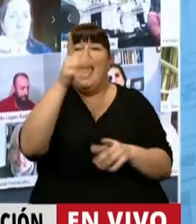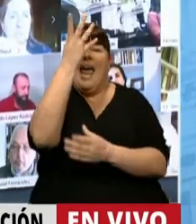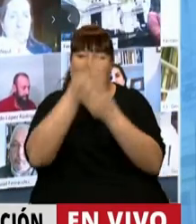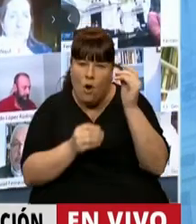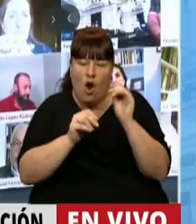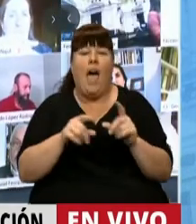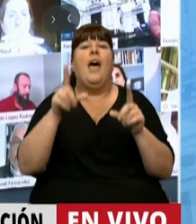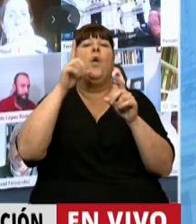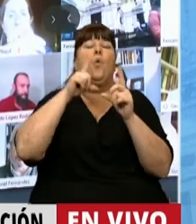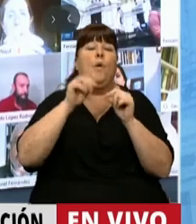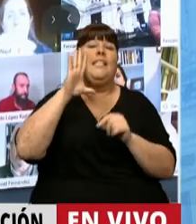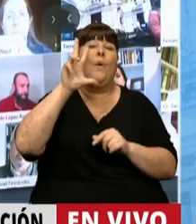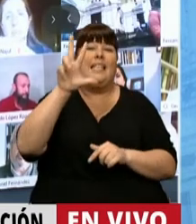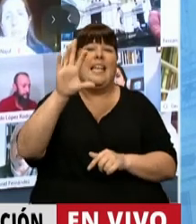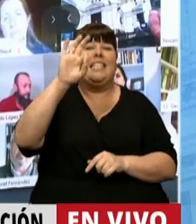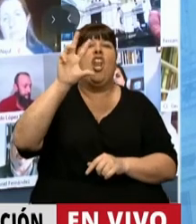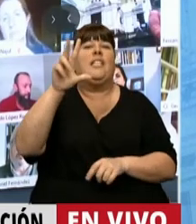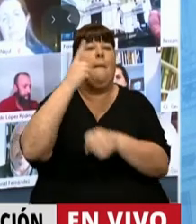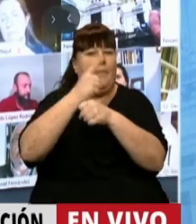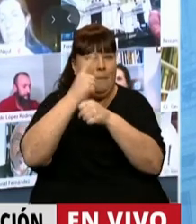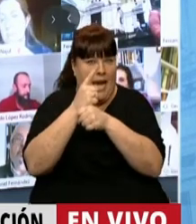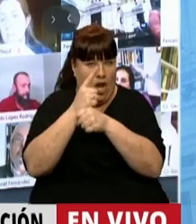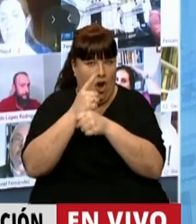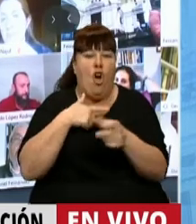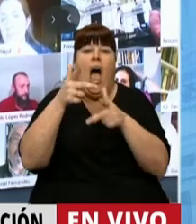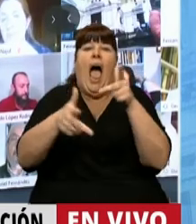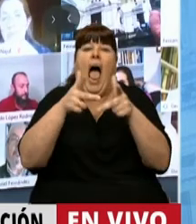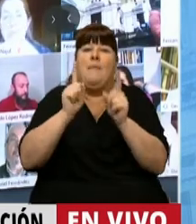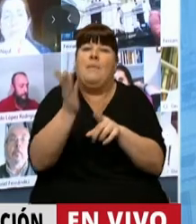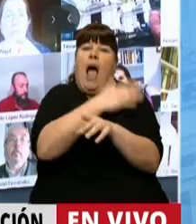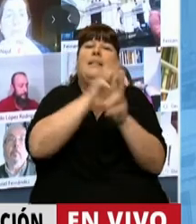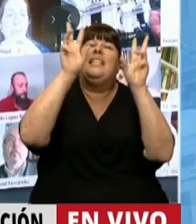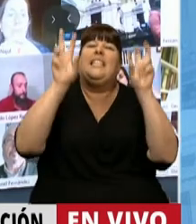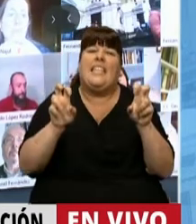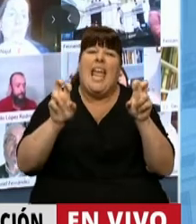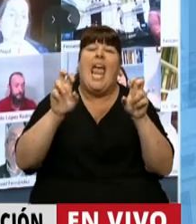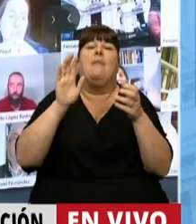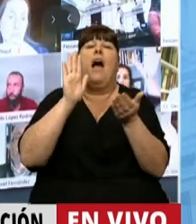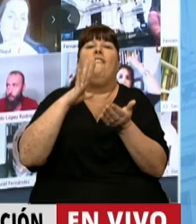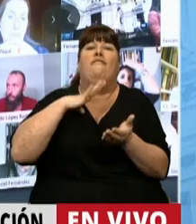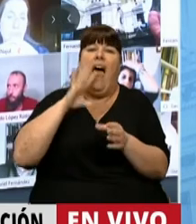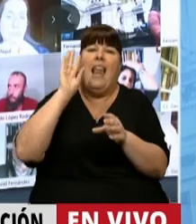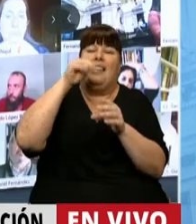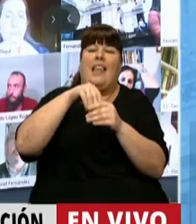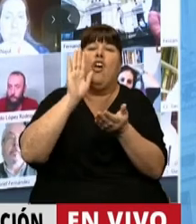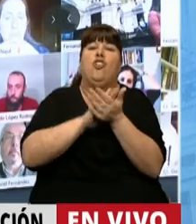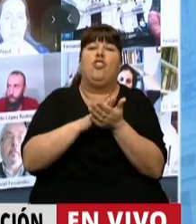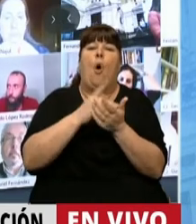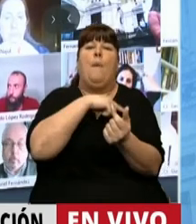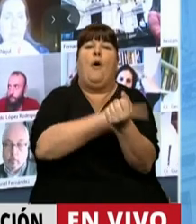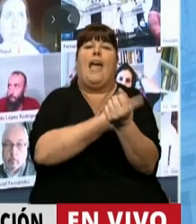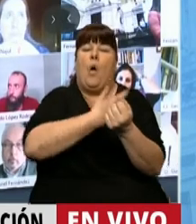se equivocó, es el 5303 primero, del que hablé del tema de la omisión sobre el